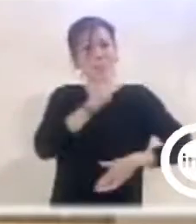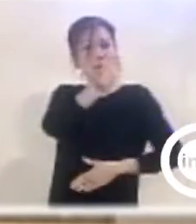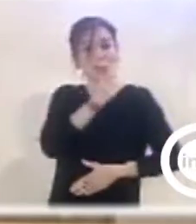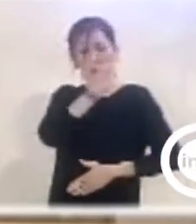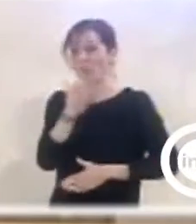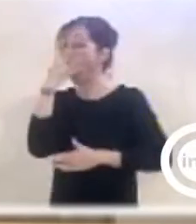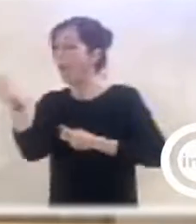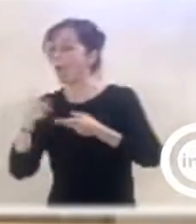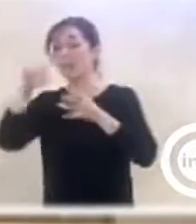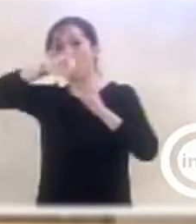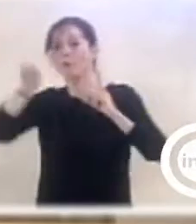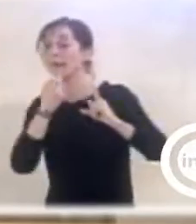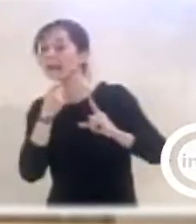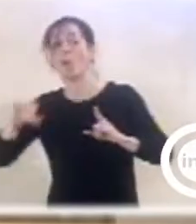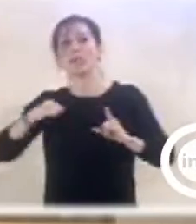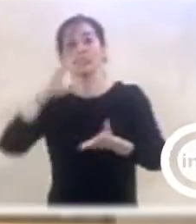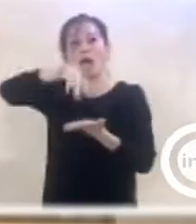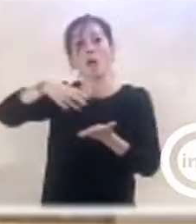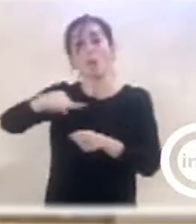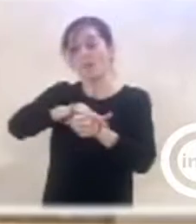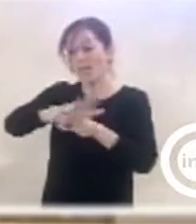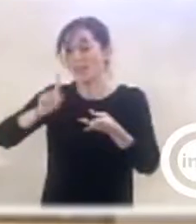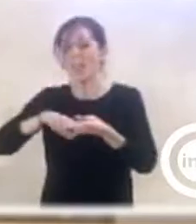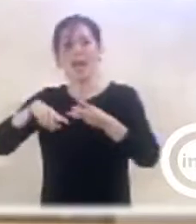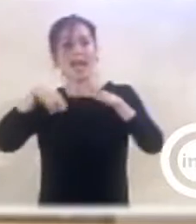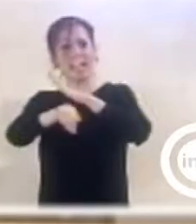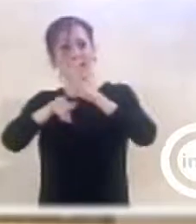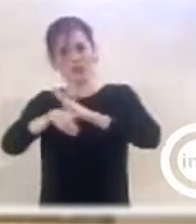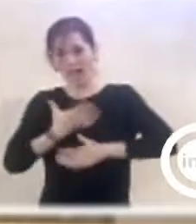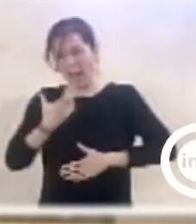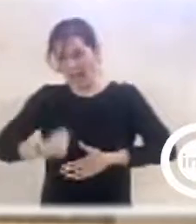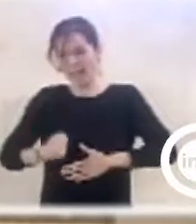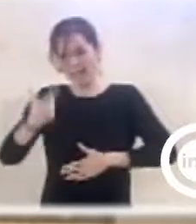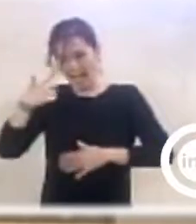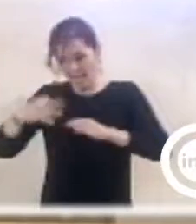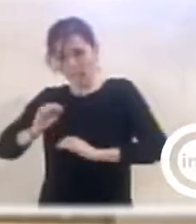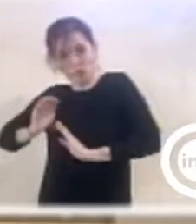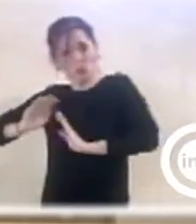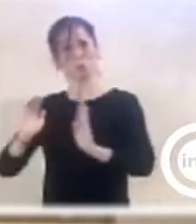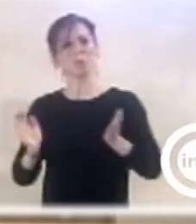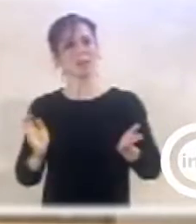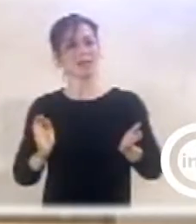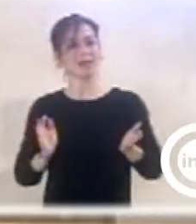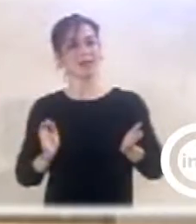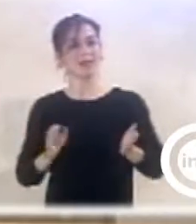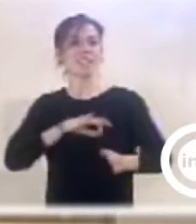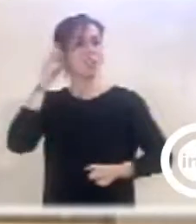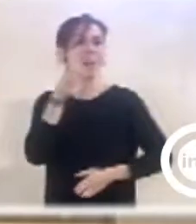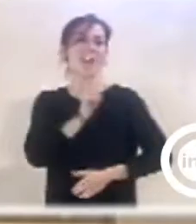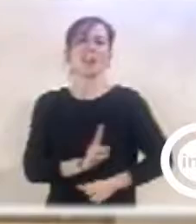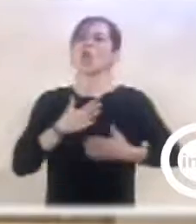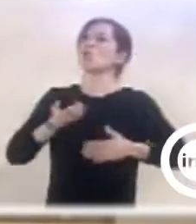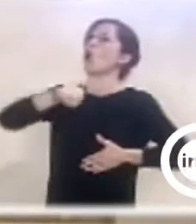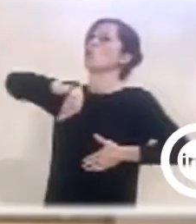El AVE, cable inglés, el hospital provincial, la estación de trenes, gestiones del alcalde, señora Valverde. Y además que dice, hemos